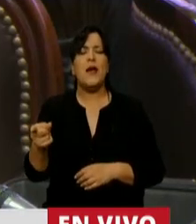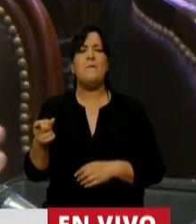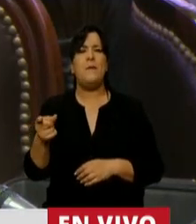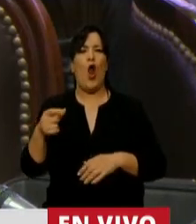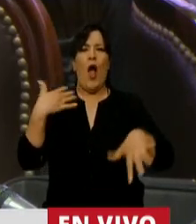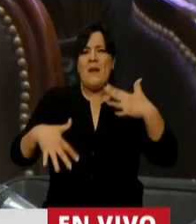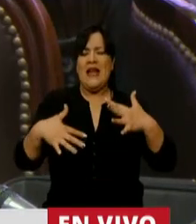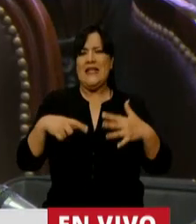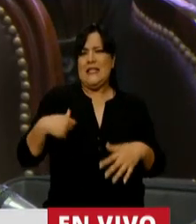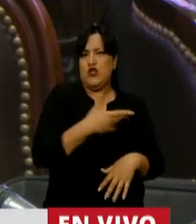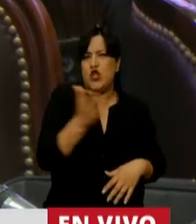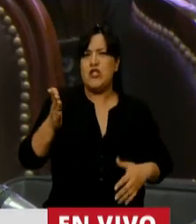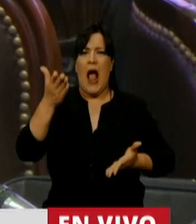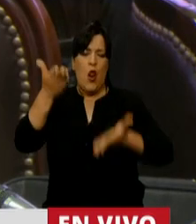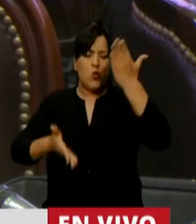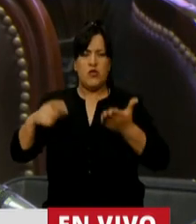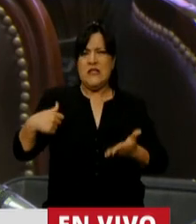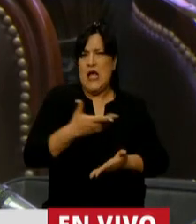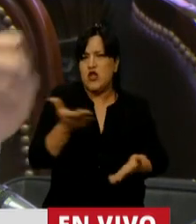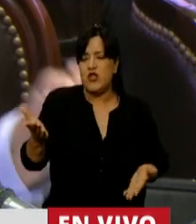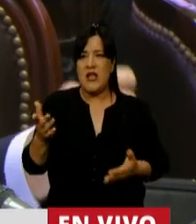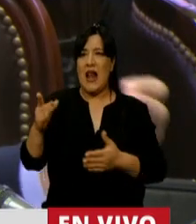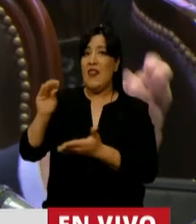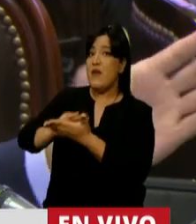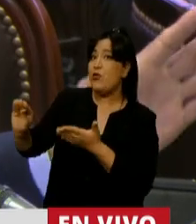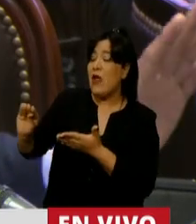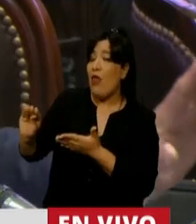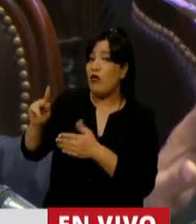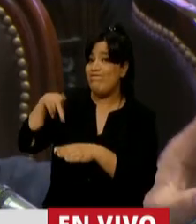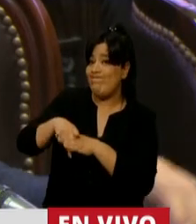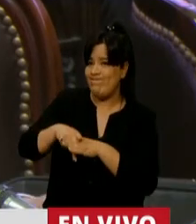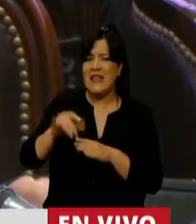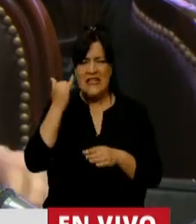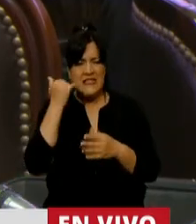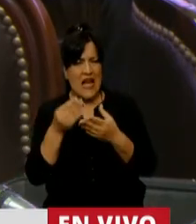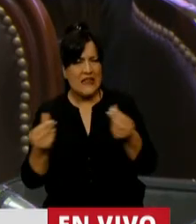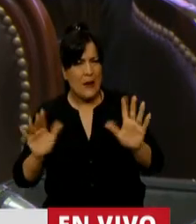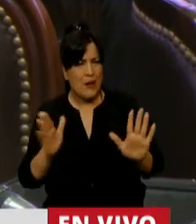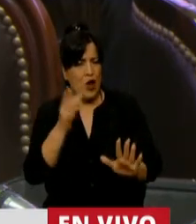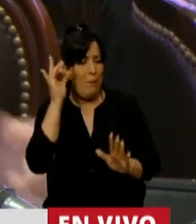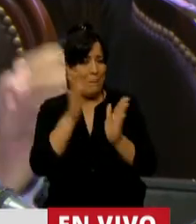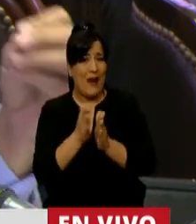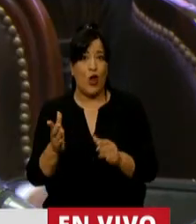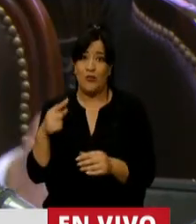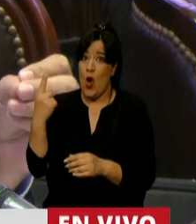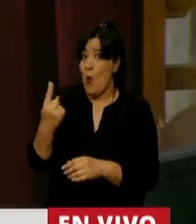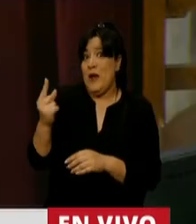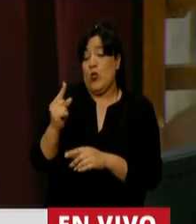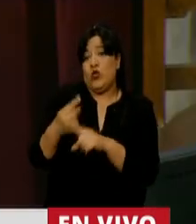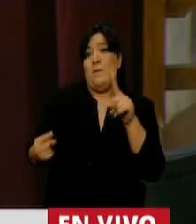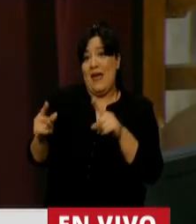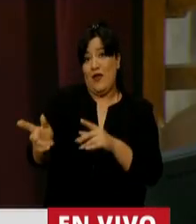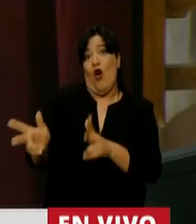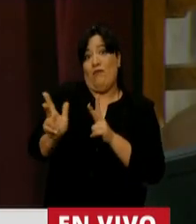social, solidaridad, justicia social. Hay que hacer todo lo contrario. Ya termino, señor presidente, perdón. Hay que todo lo